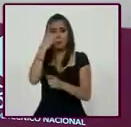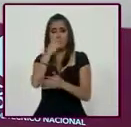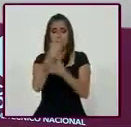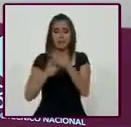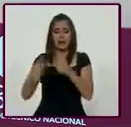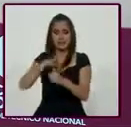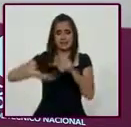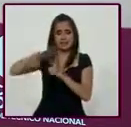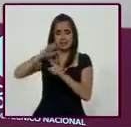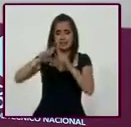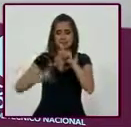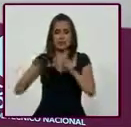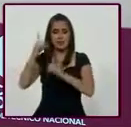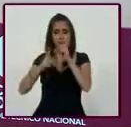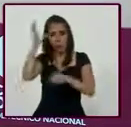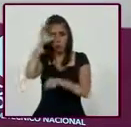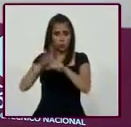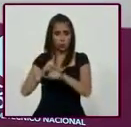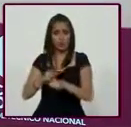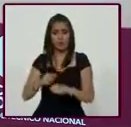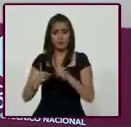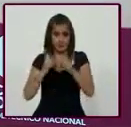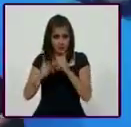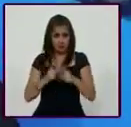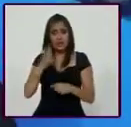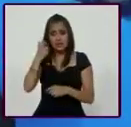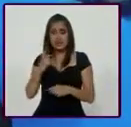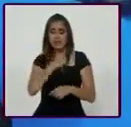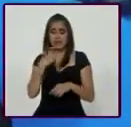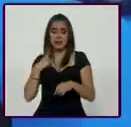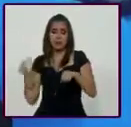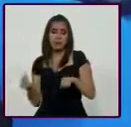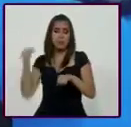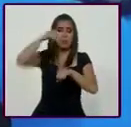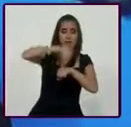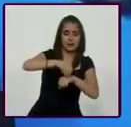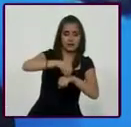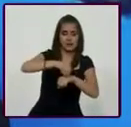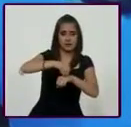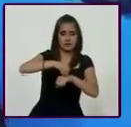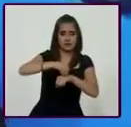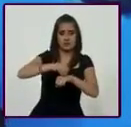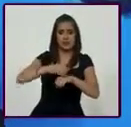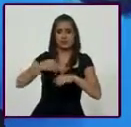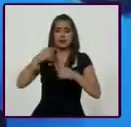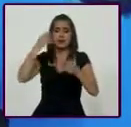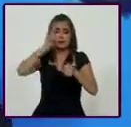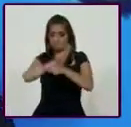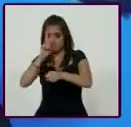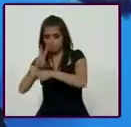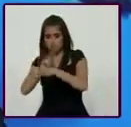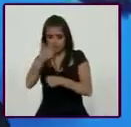y un plan nacional de deporte y cultura física que incorpore algunos de los elementos que hoy se han invertido en la mesa. Es decir, incentivos fiscales,